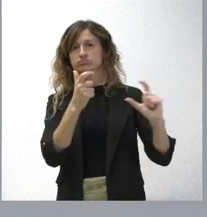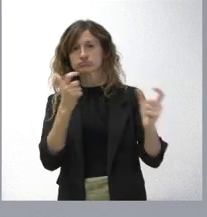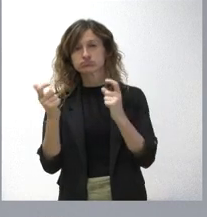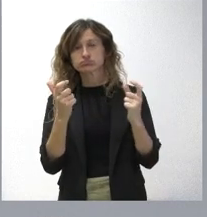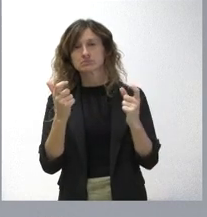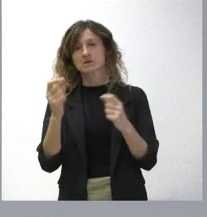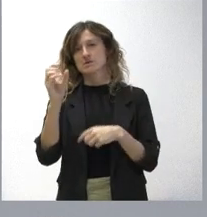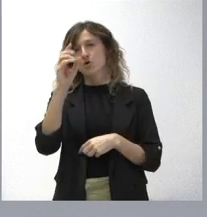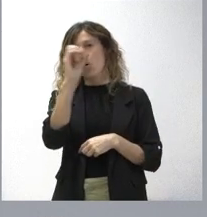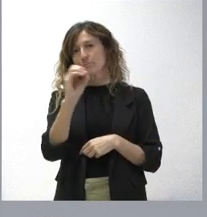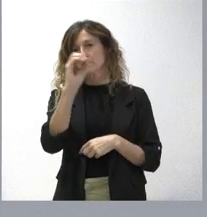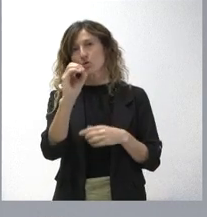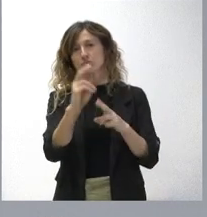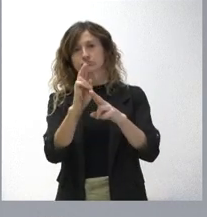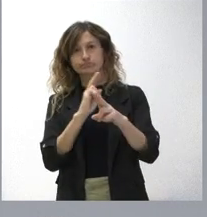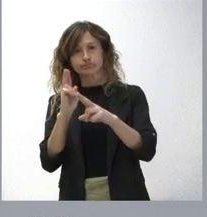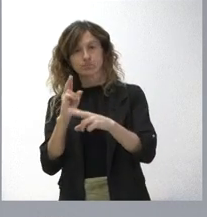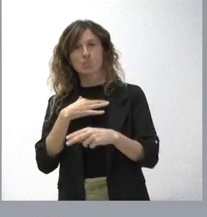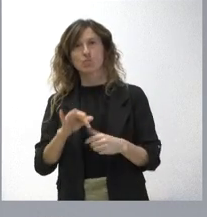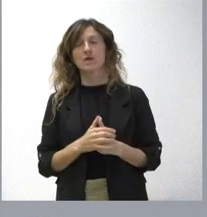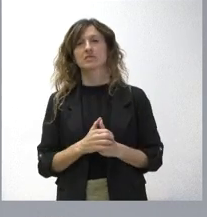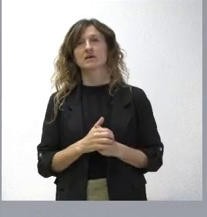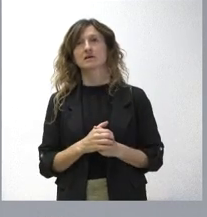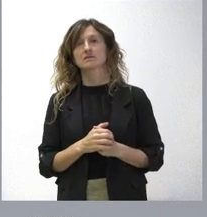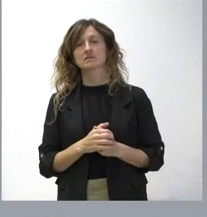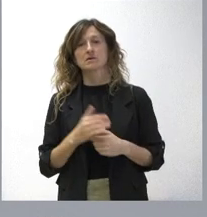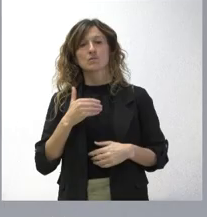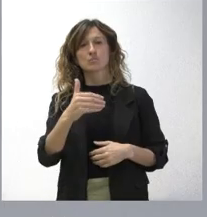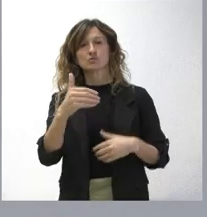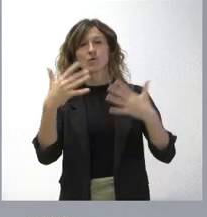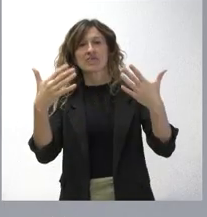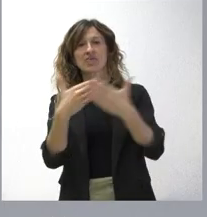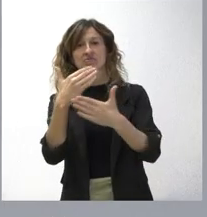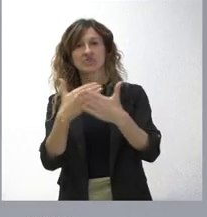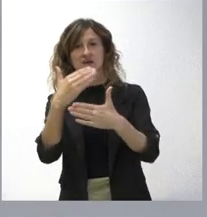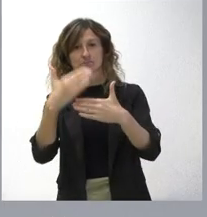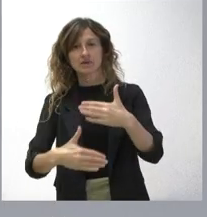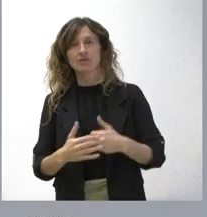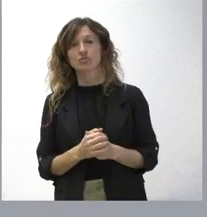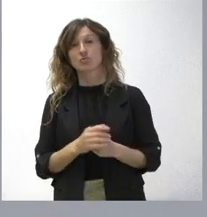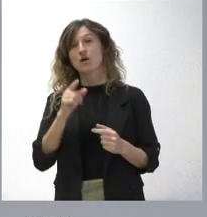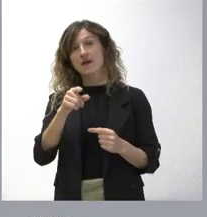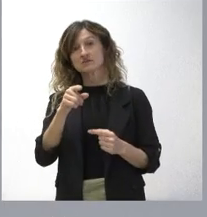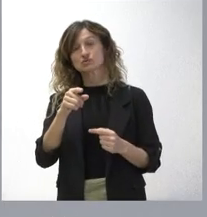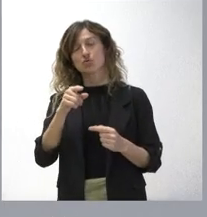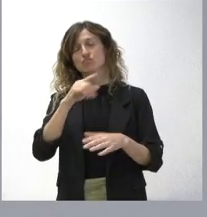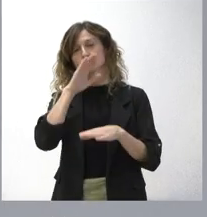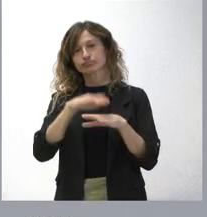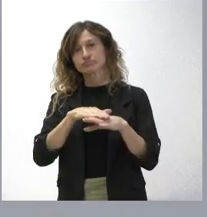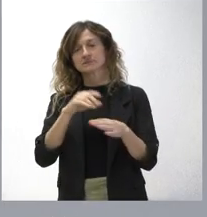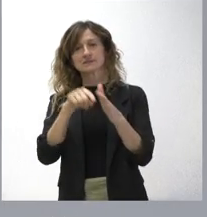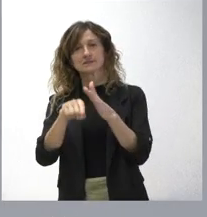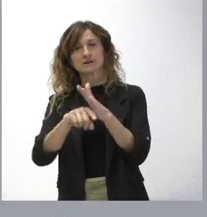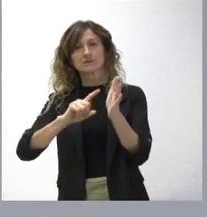al respecto y durante los próximos diez días. En definitiva, con esto se cumple el trámite de la ley